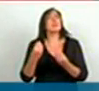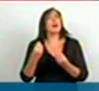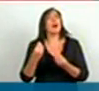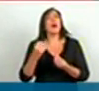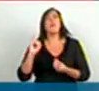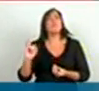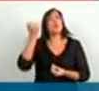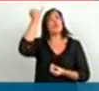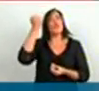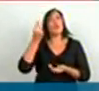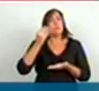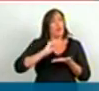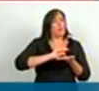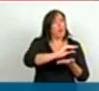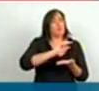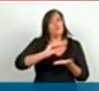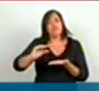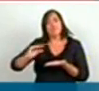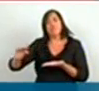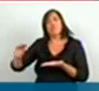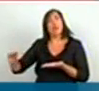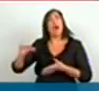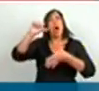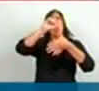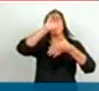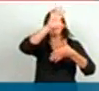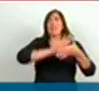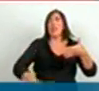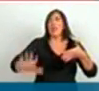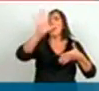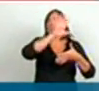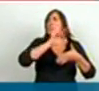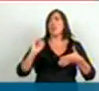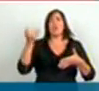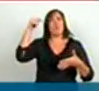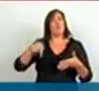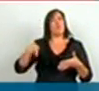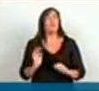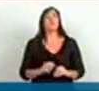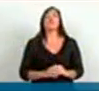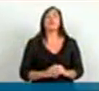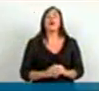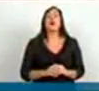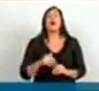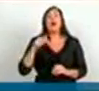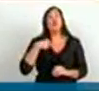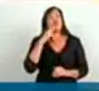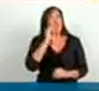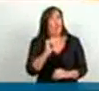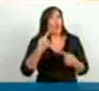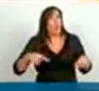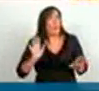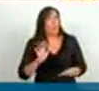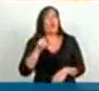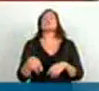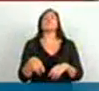del mejor ingreso en América Latina. Esto es base CEPAL. Tenemos que hacer también